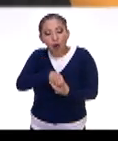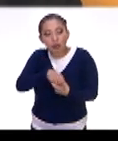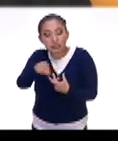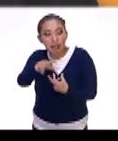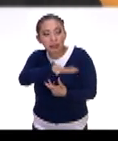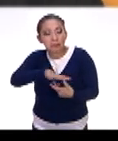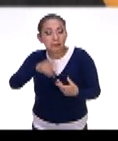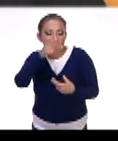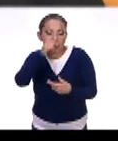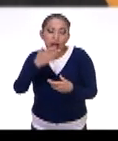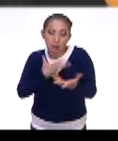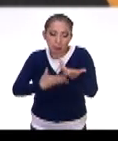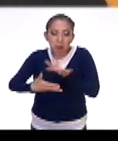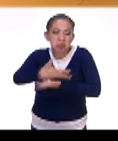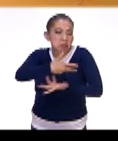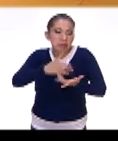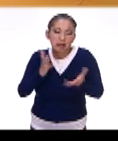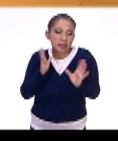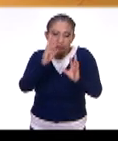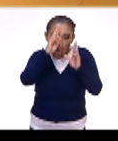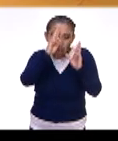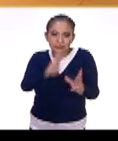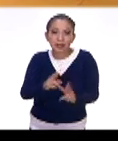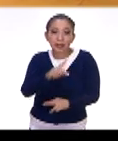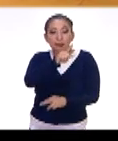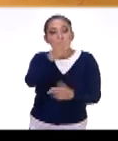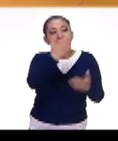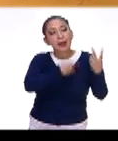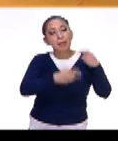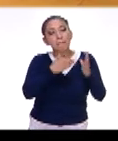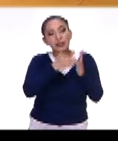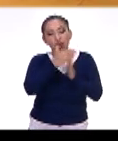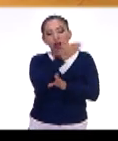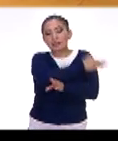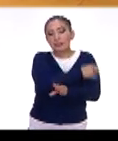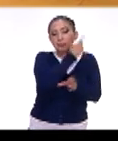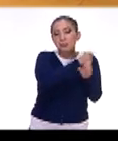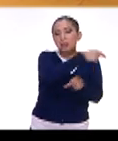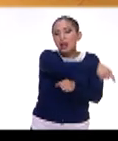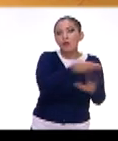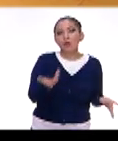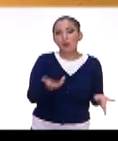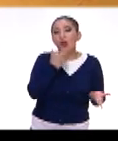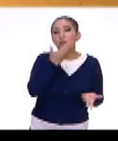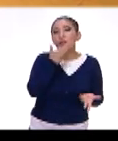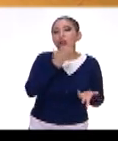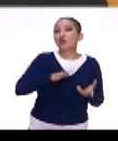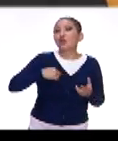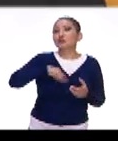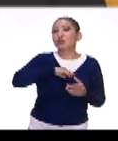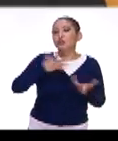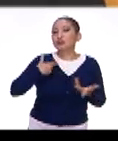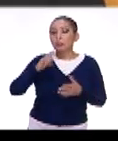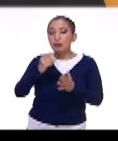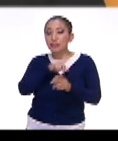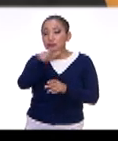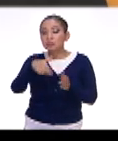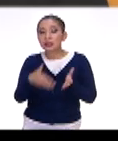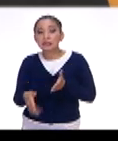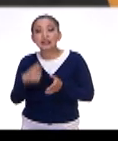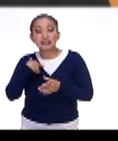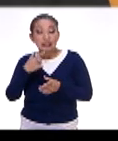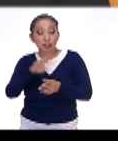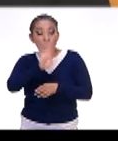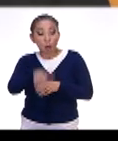de insectos y aprendamos a convivir con ellos y a consumir con además llegaron millones de años antes que nosotros. Así Se han adaptado mejor que nosotros en Y tal vez se queden